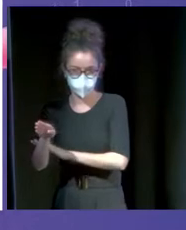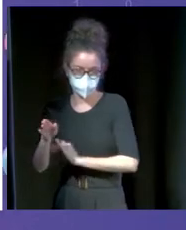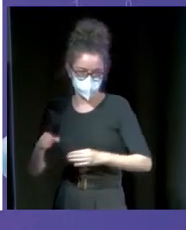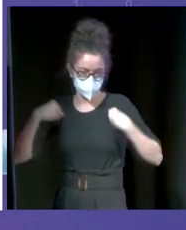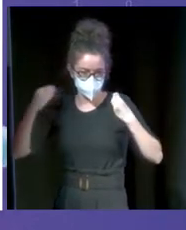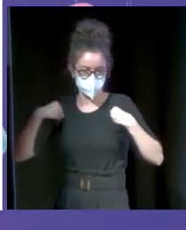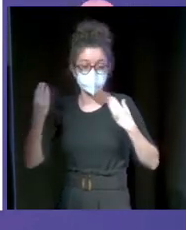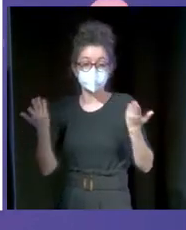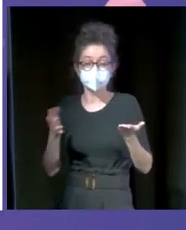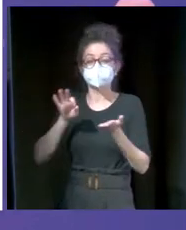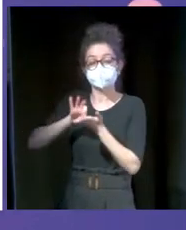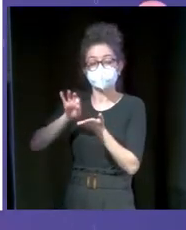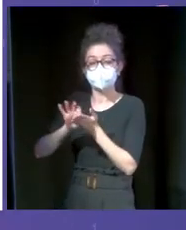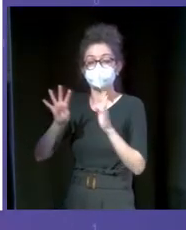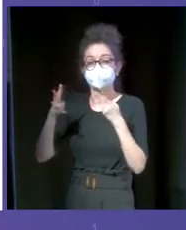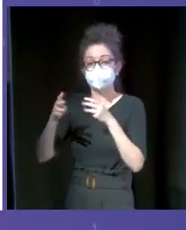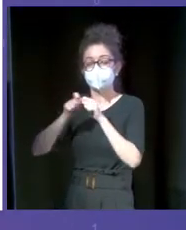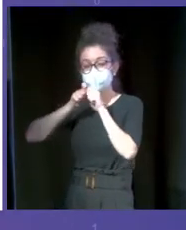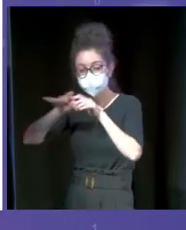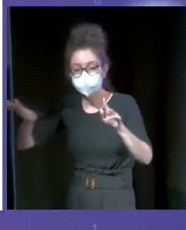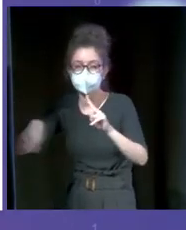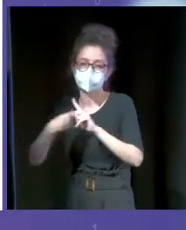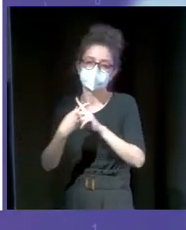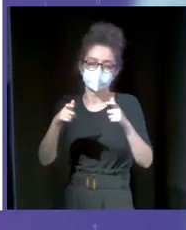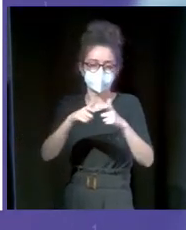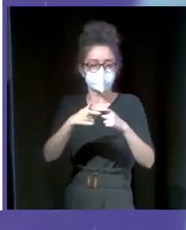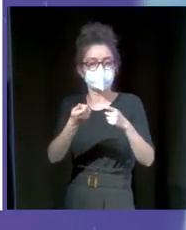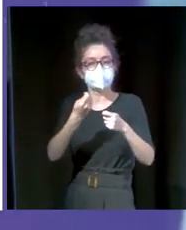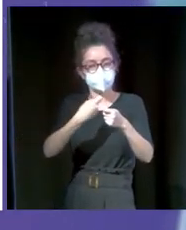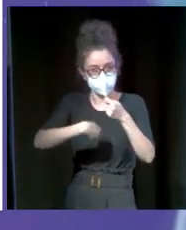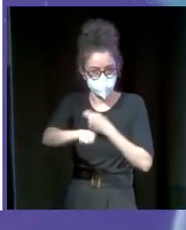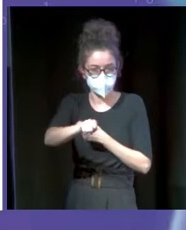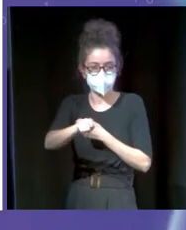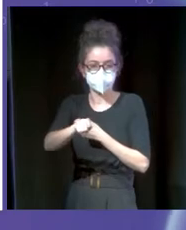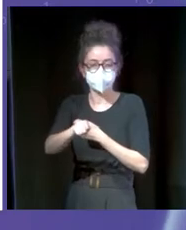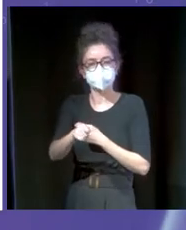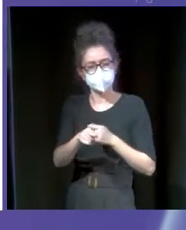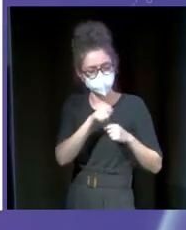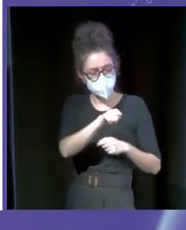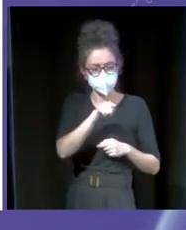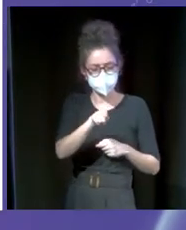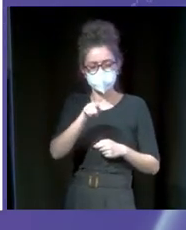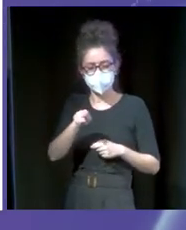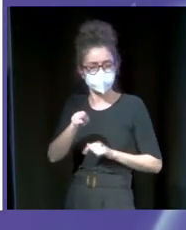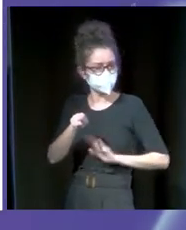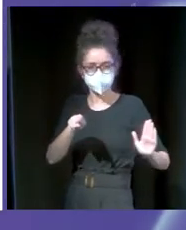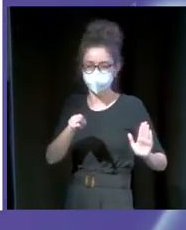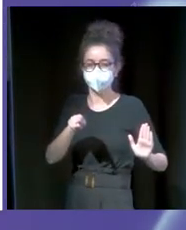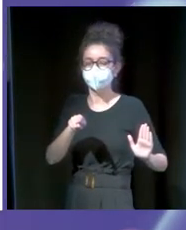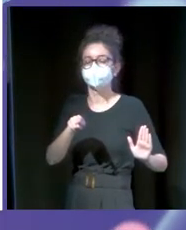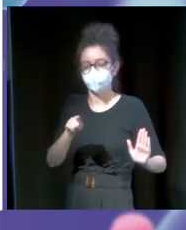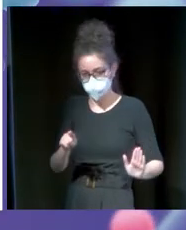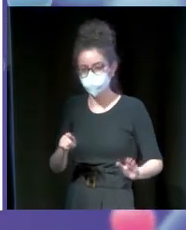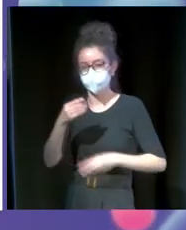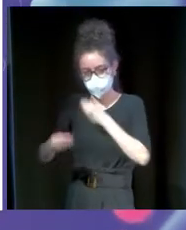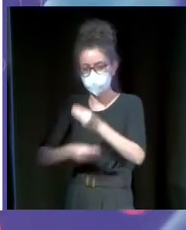creamos tanto el servicio de streaming como la venta de entradas para que se pudiese acceder. ¿No contentos con esto? Nos dimos el charco. ¿Y qué hicimos?